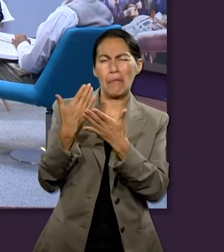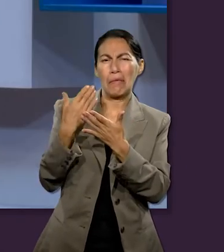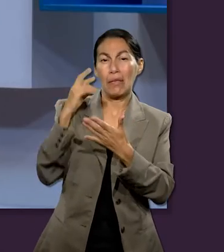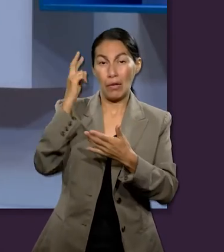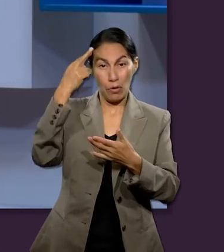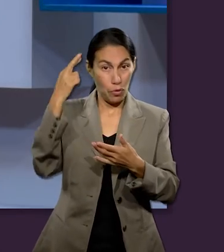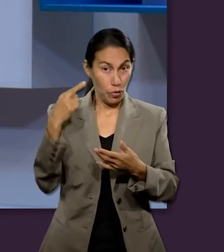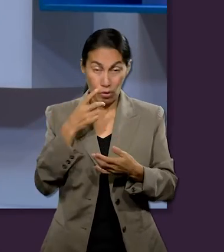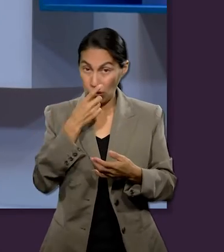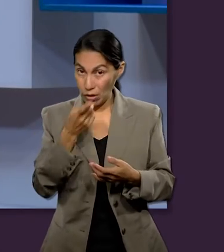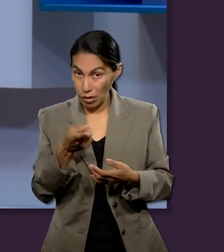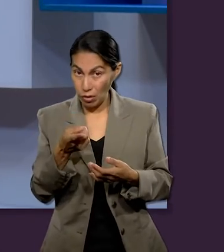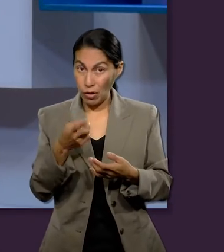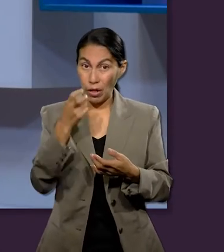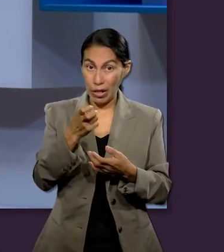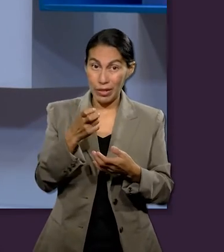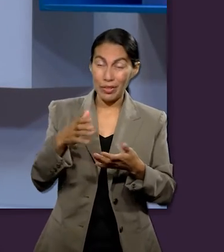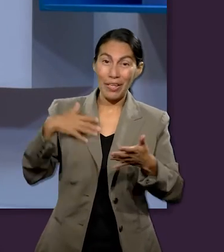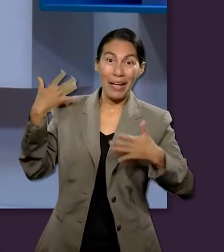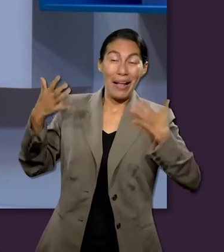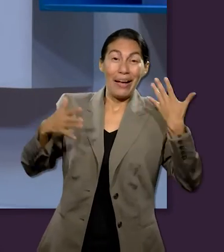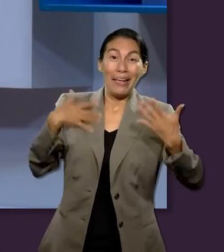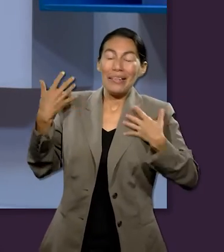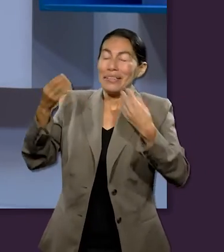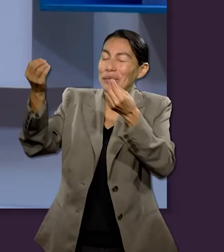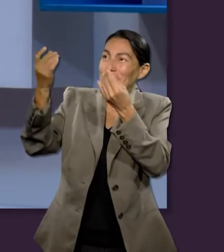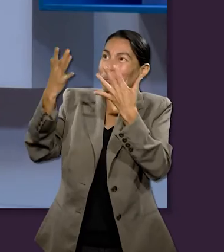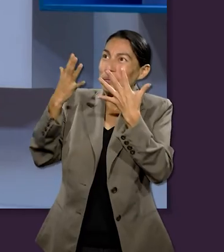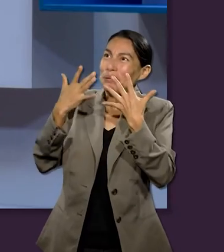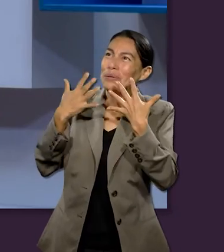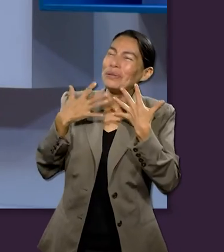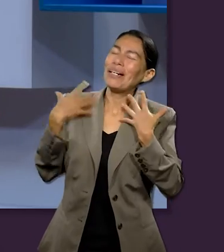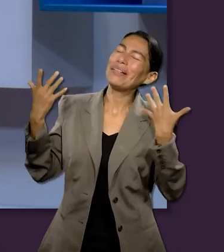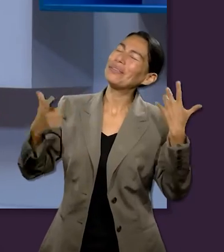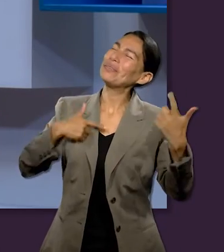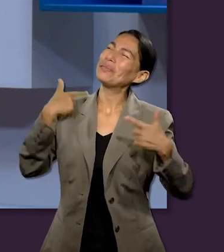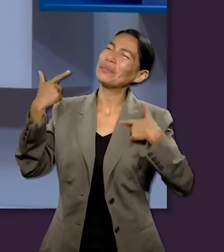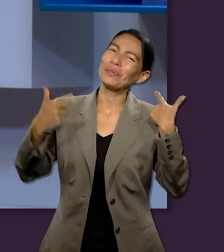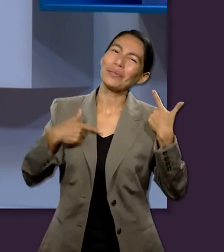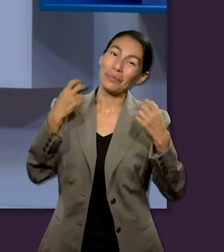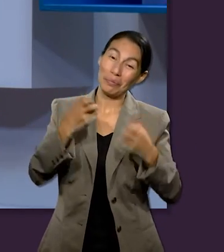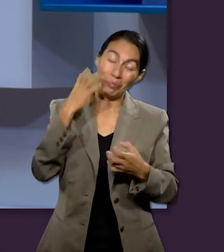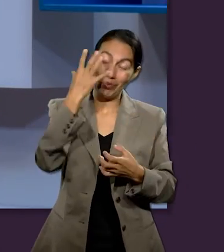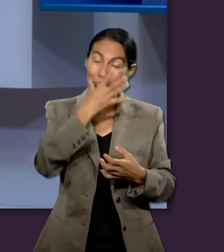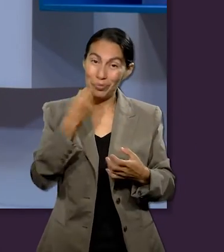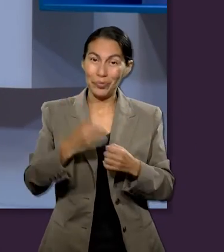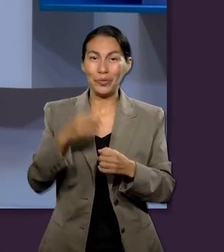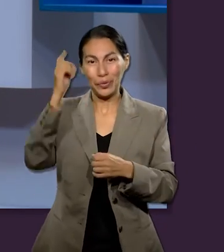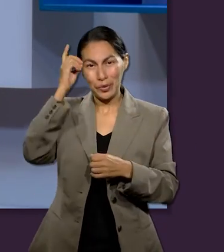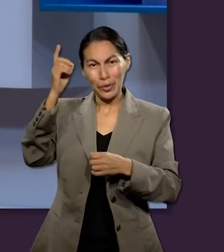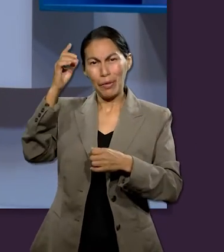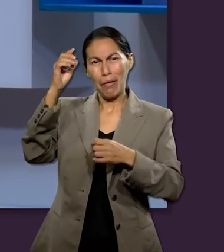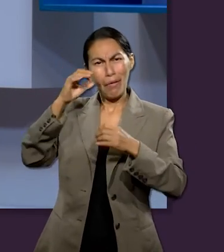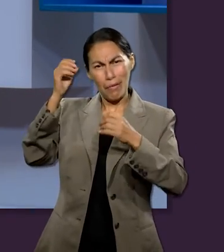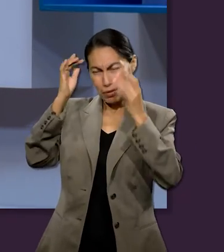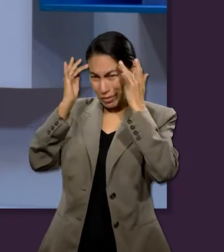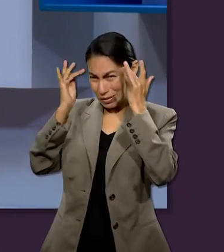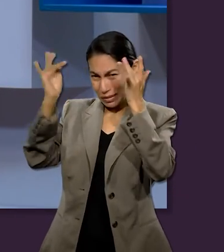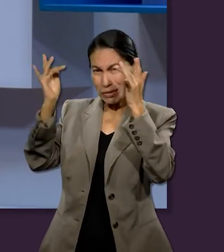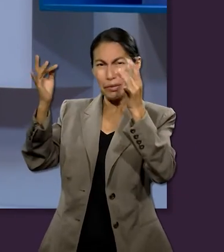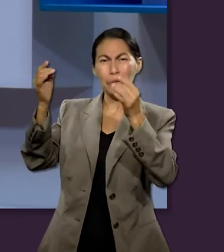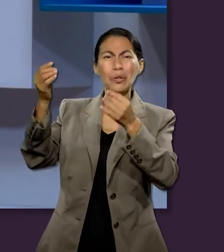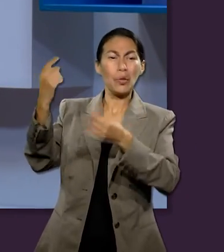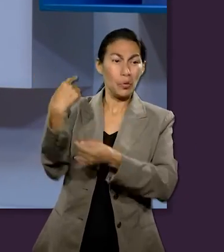y como dijo Ruth también, nos influye, nos infunde alegría. Entonces esa